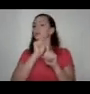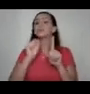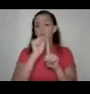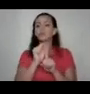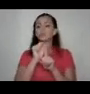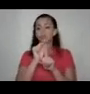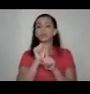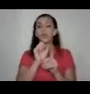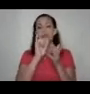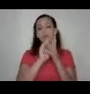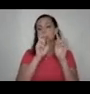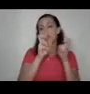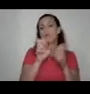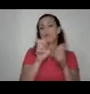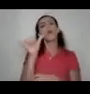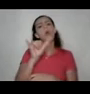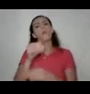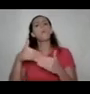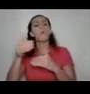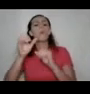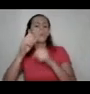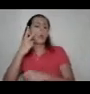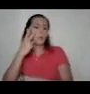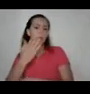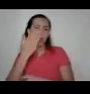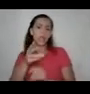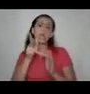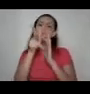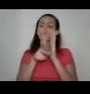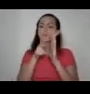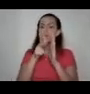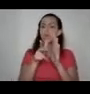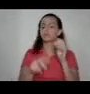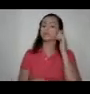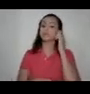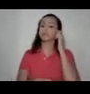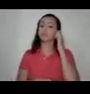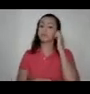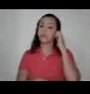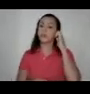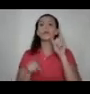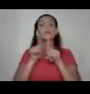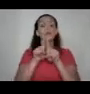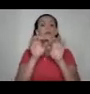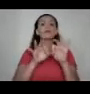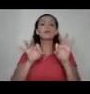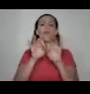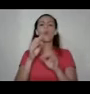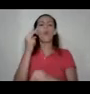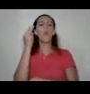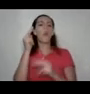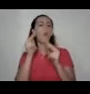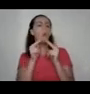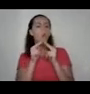de este tipo igualmente después podrán ver la grabación también es importante conocer tener conocimiento